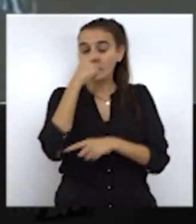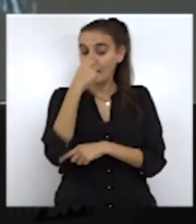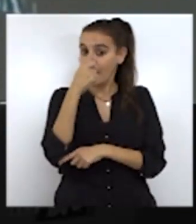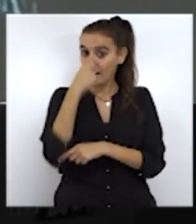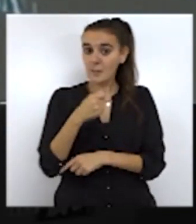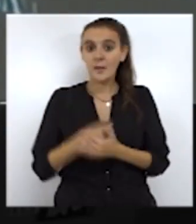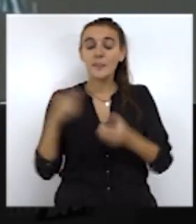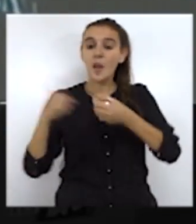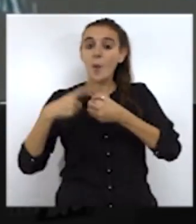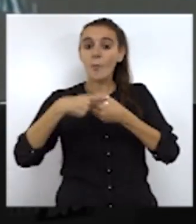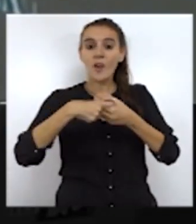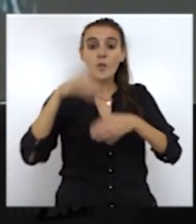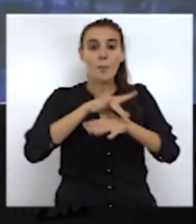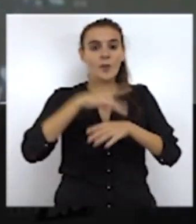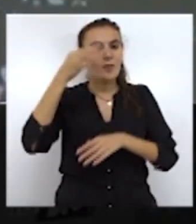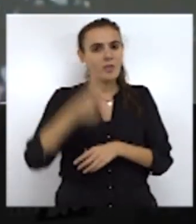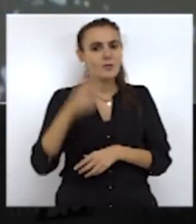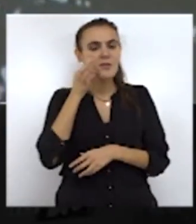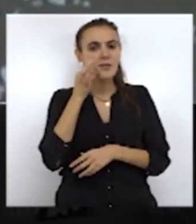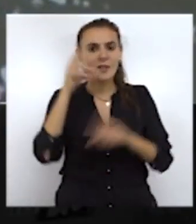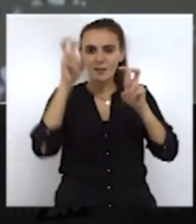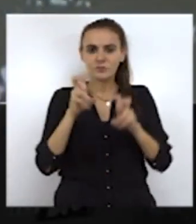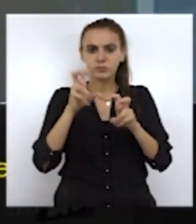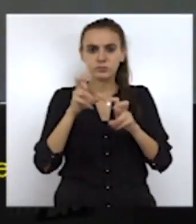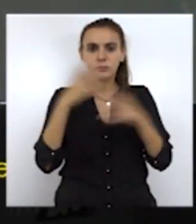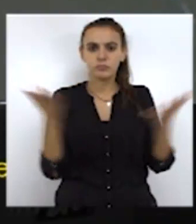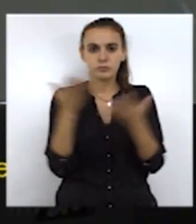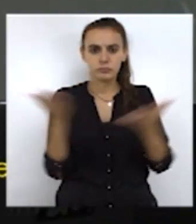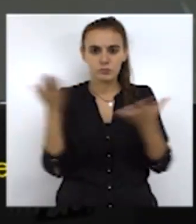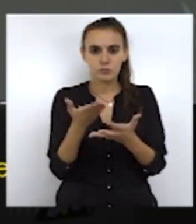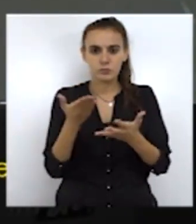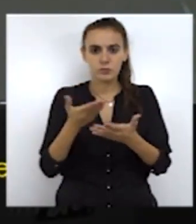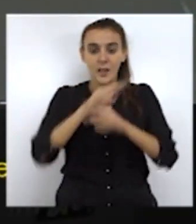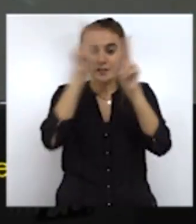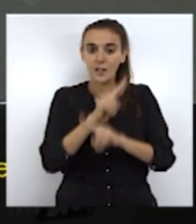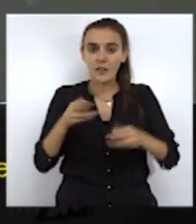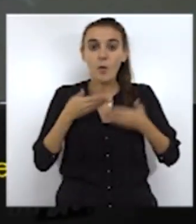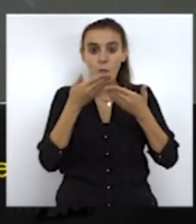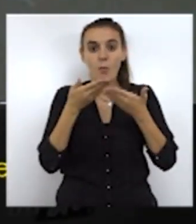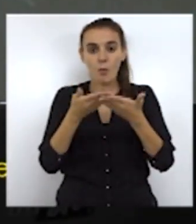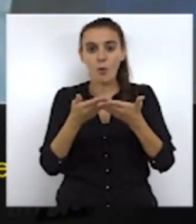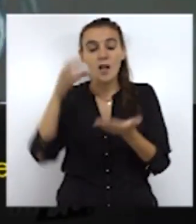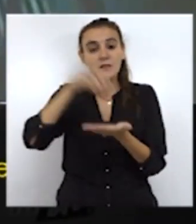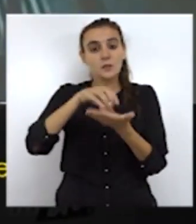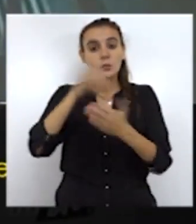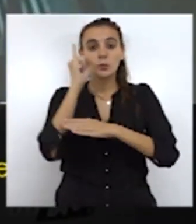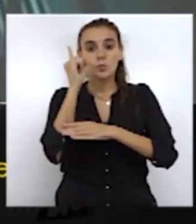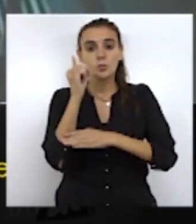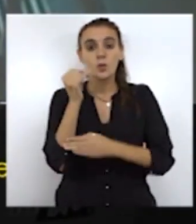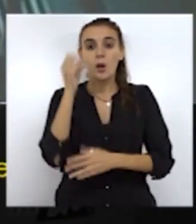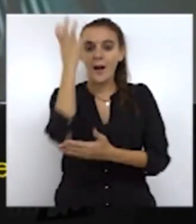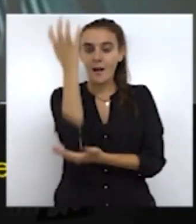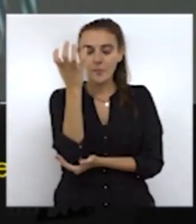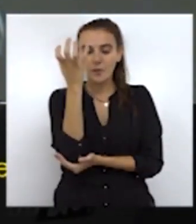gripe, la participación de un médico ceutí en un simulacro internacional, la entrega de alimentos por parte del Instituto Almina y